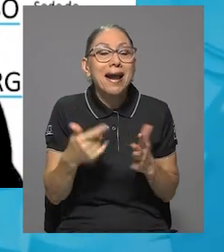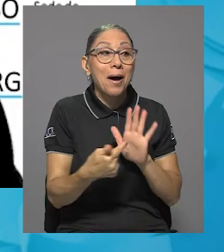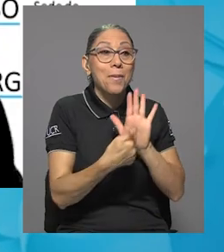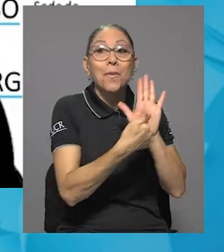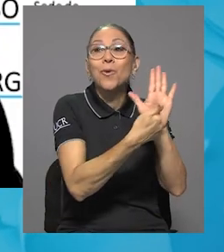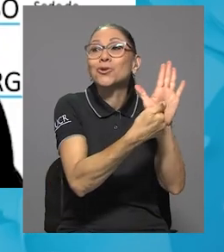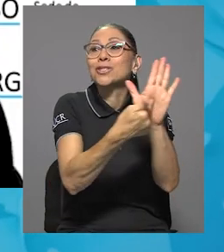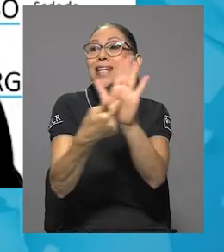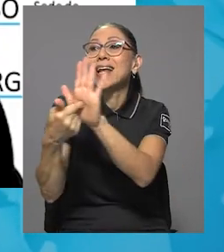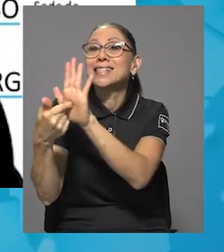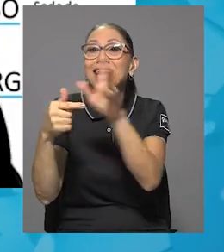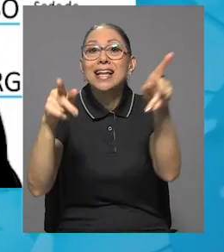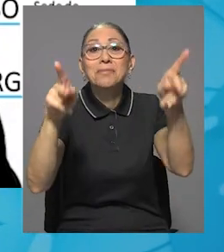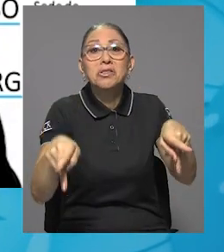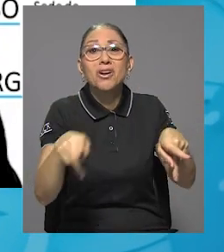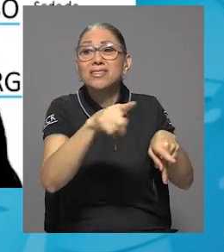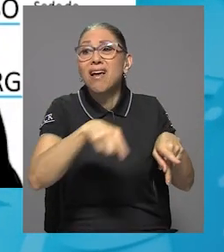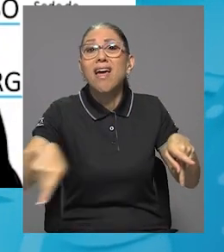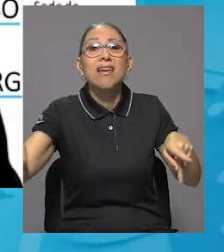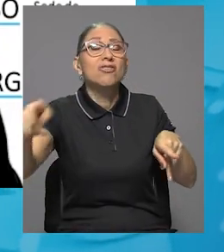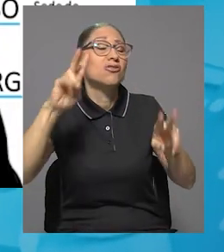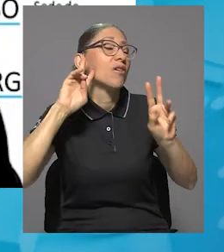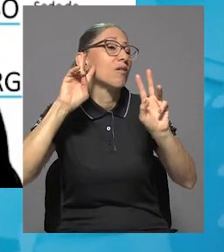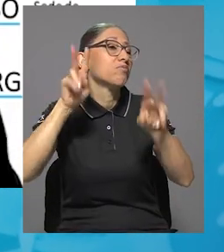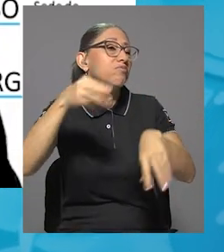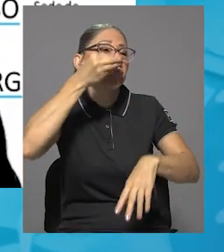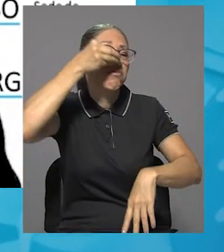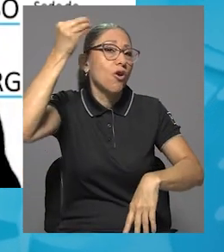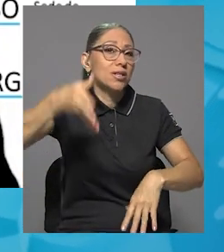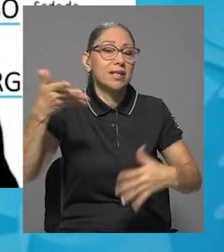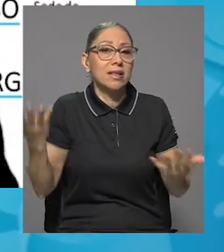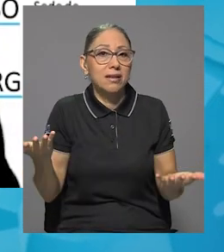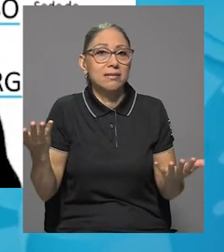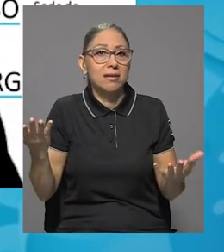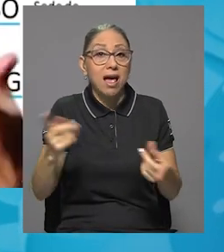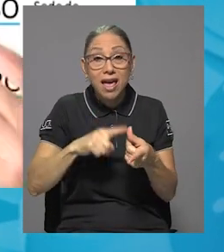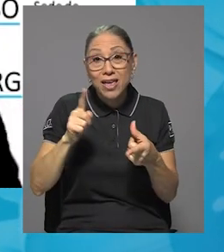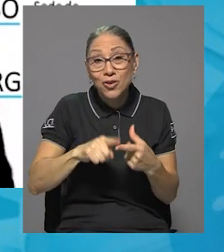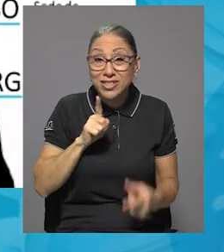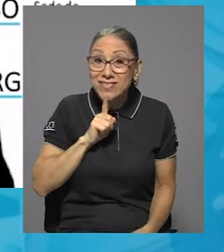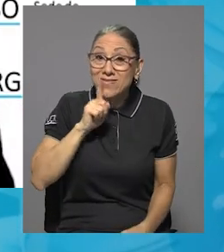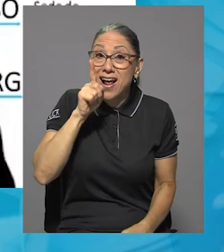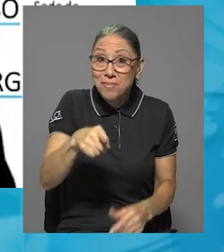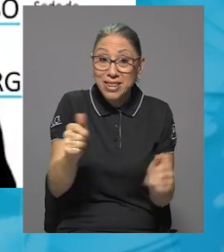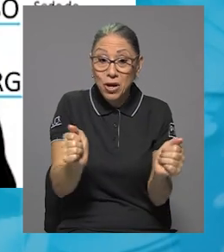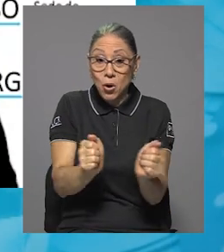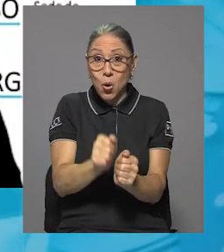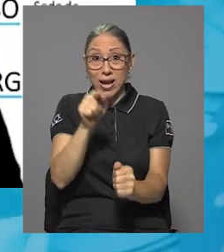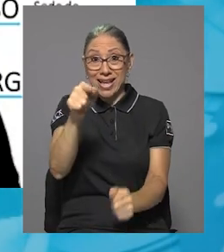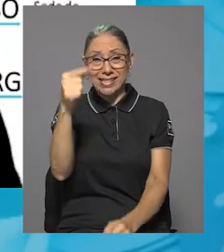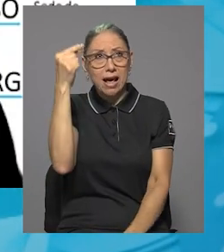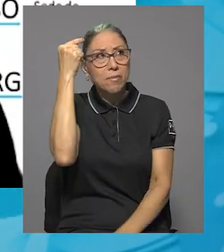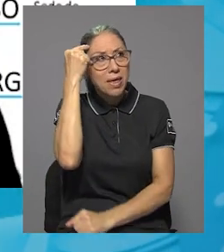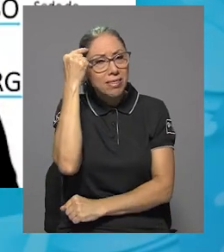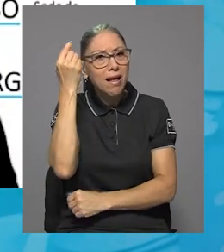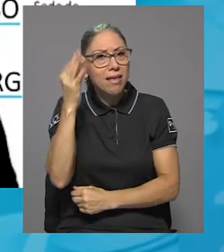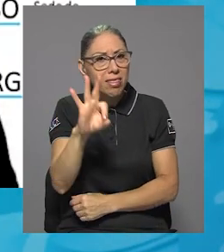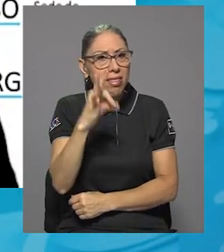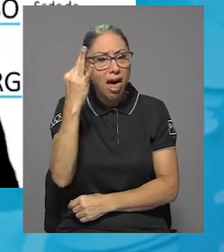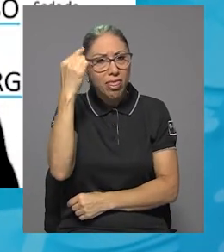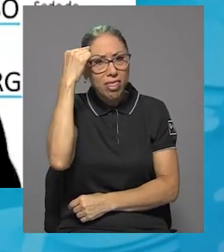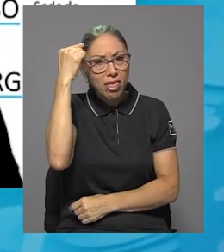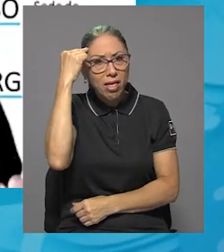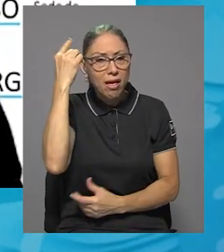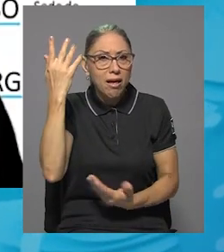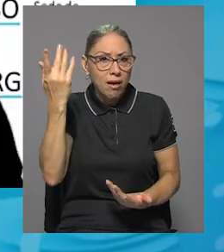que no le interesan. Entonces realmente bajo esa mentalidad definitivamente estamos